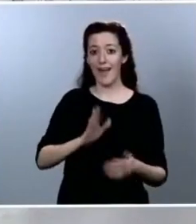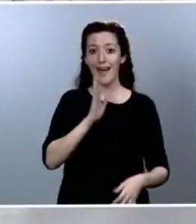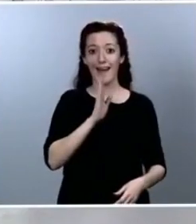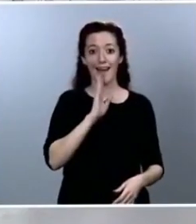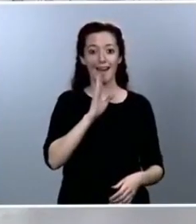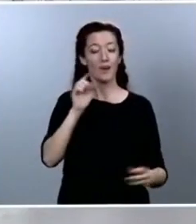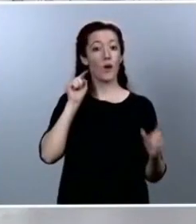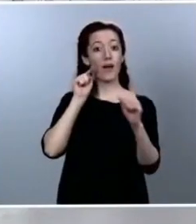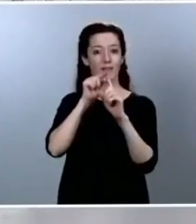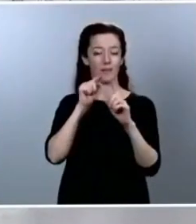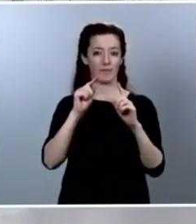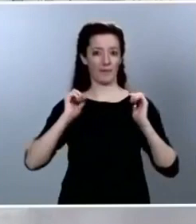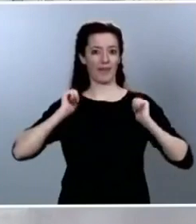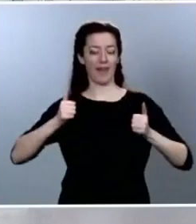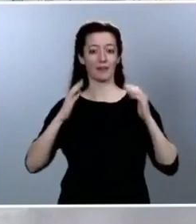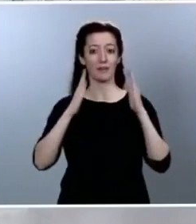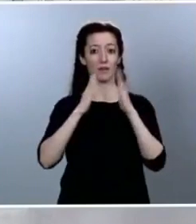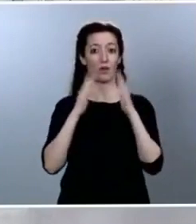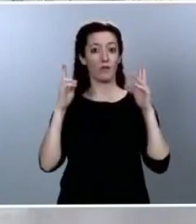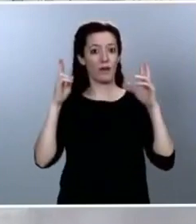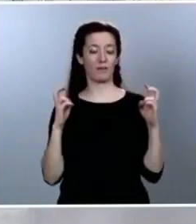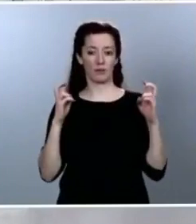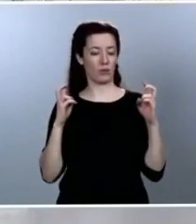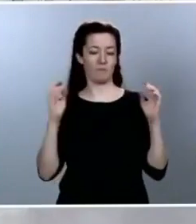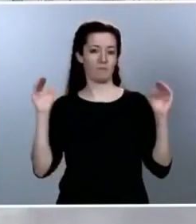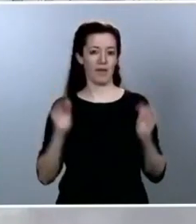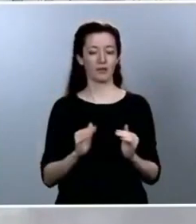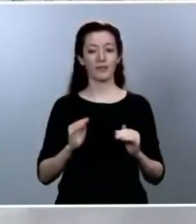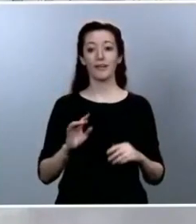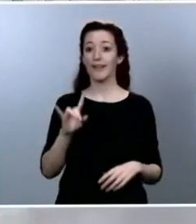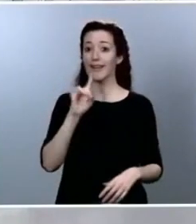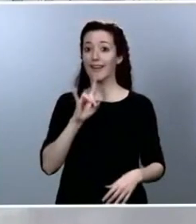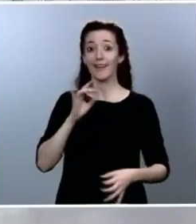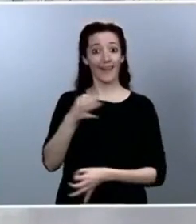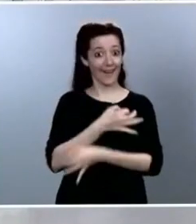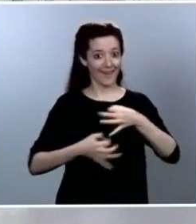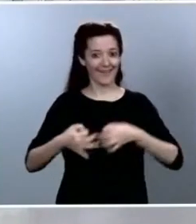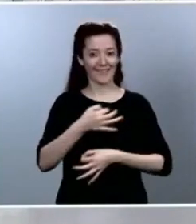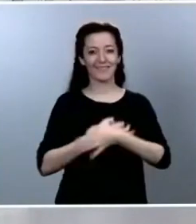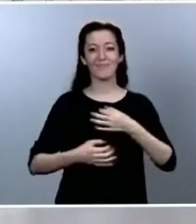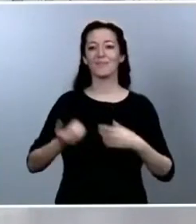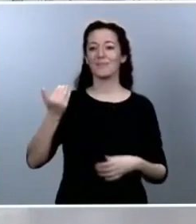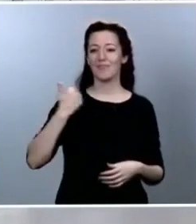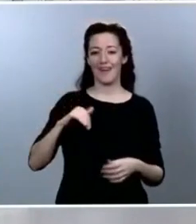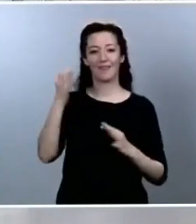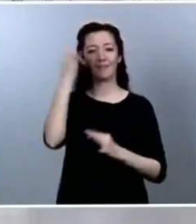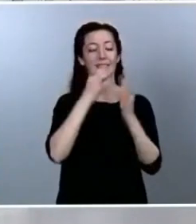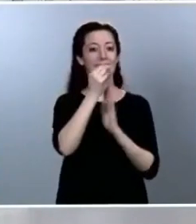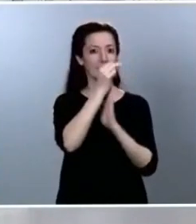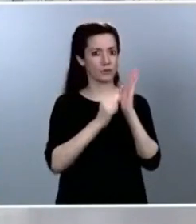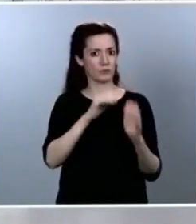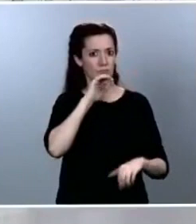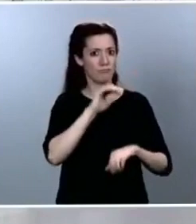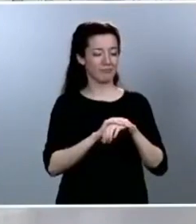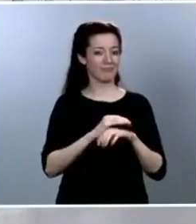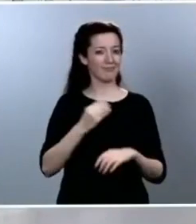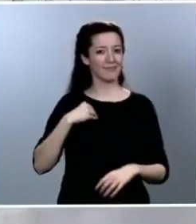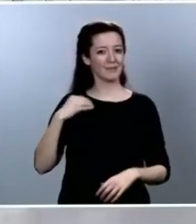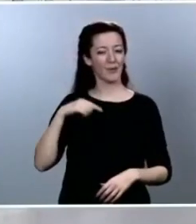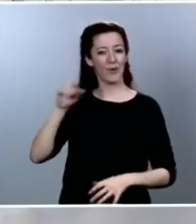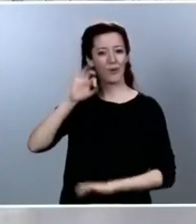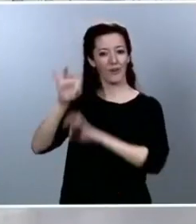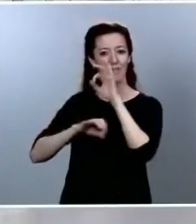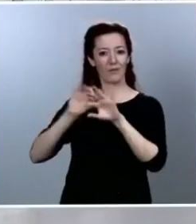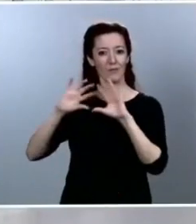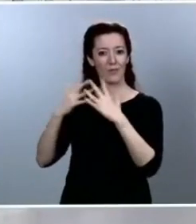en Canarias, ya cumplimos los requisitos que establece la Organización Mundial de la Salud a los que usted se refería. De